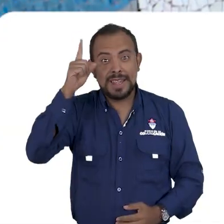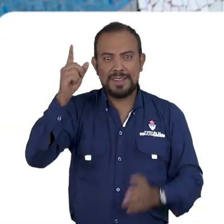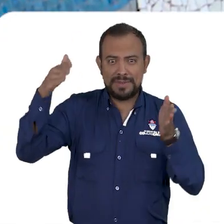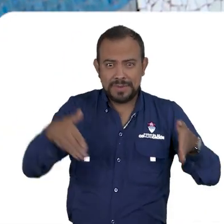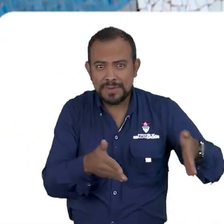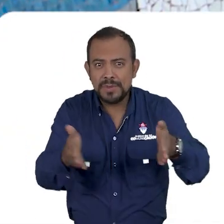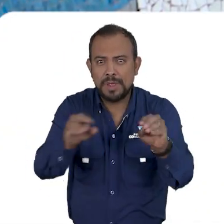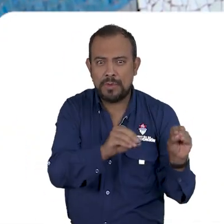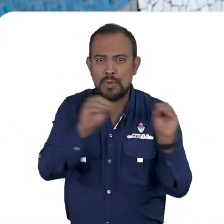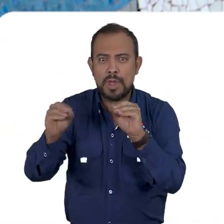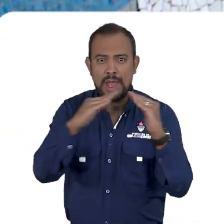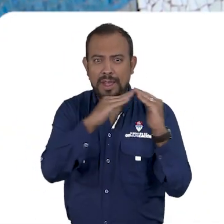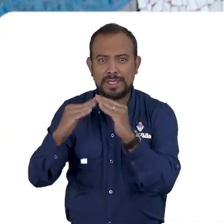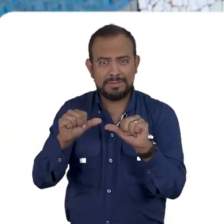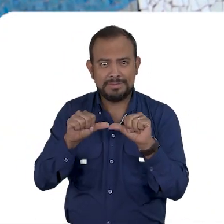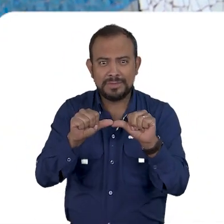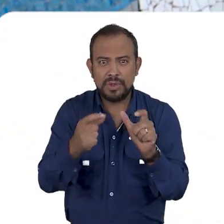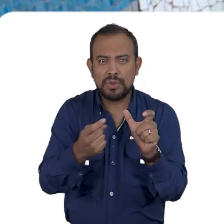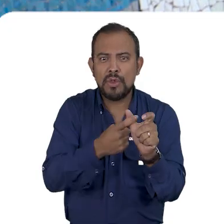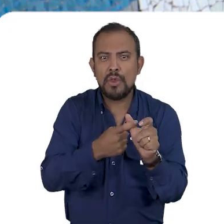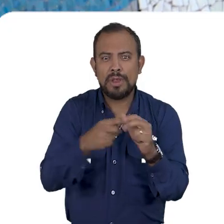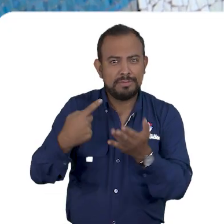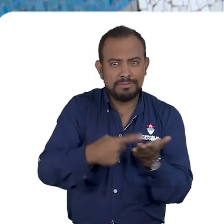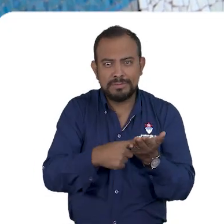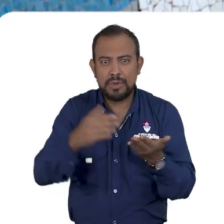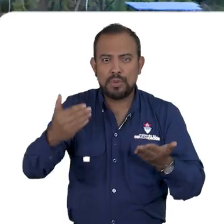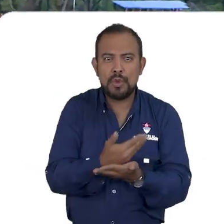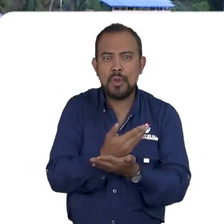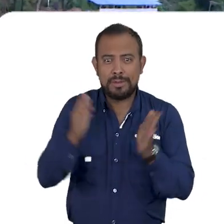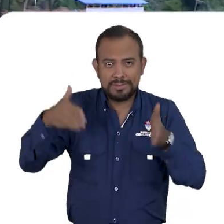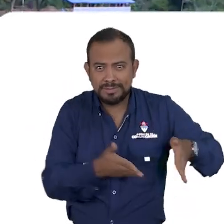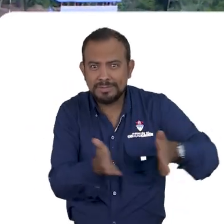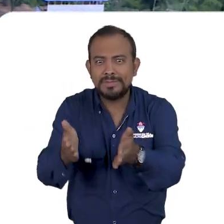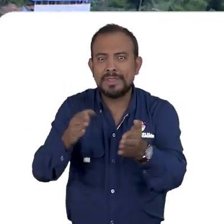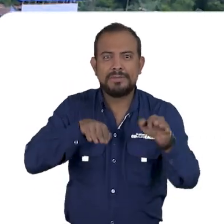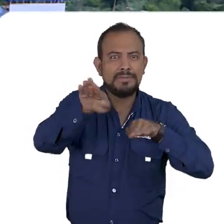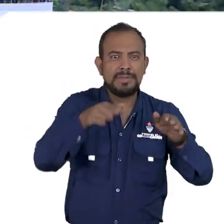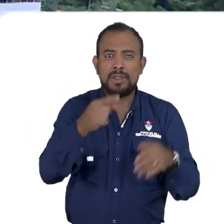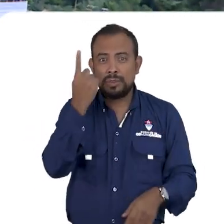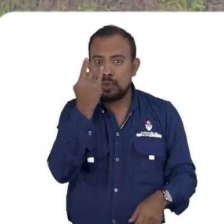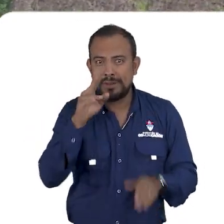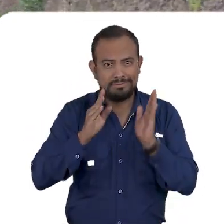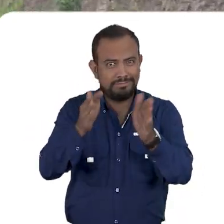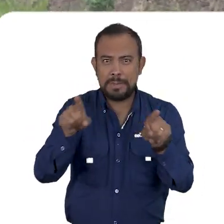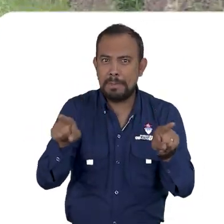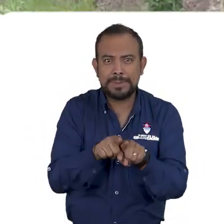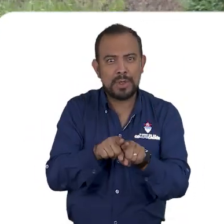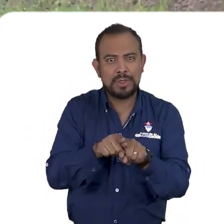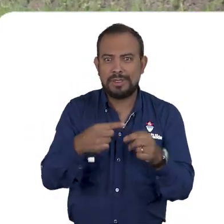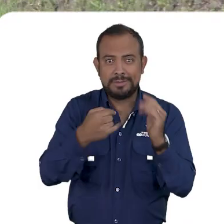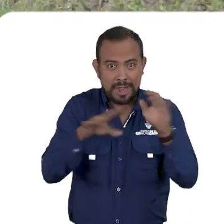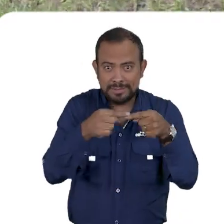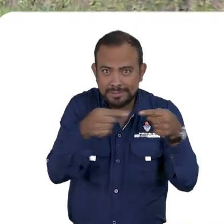El Plan Integral de Movilidad Urbana continúa con la incorporación del nuevo tramo de la Vía Alterna del Sur, misma